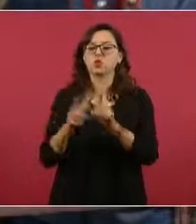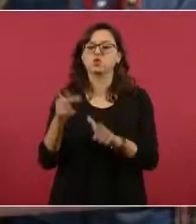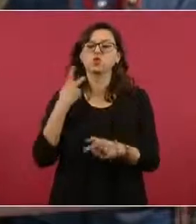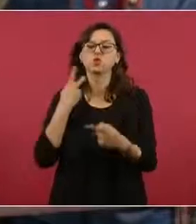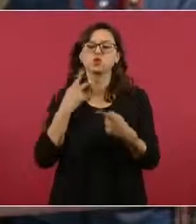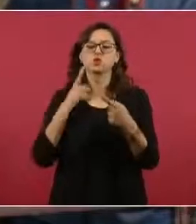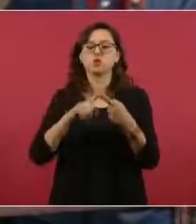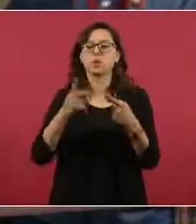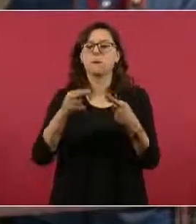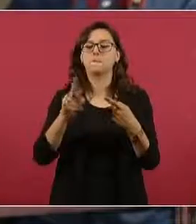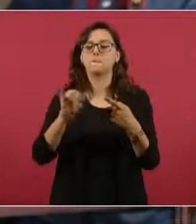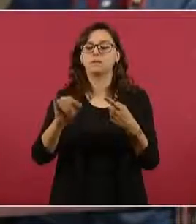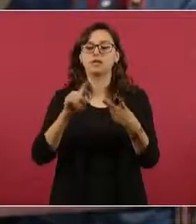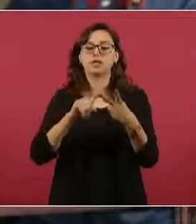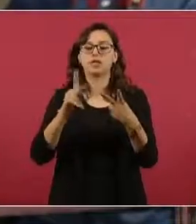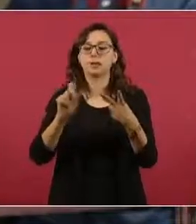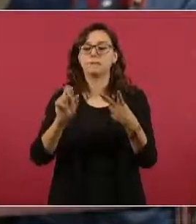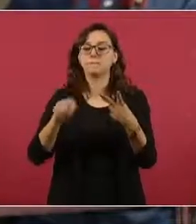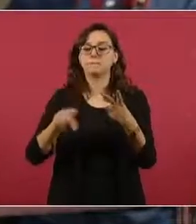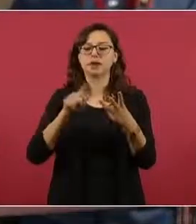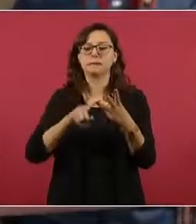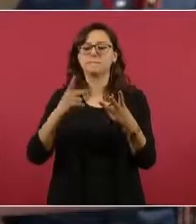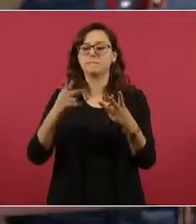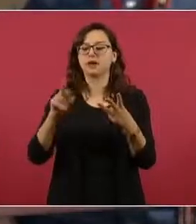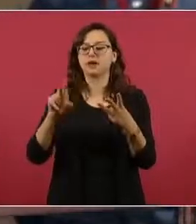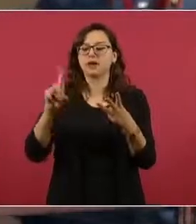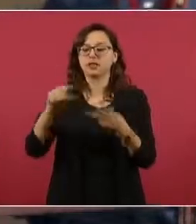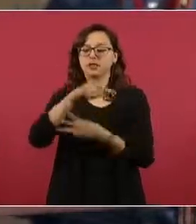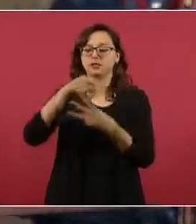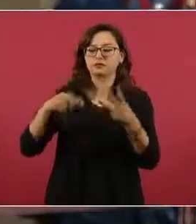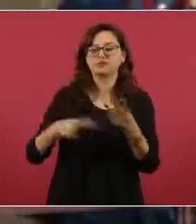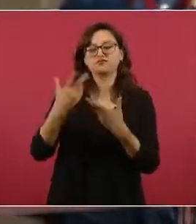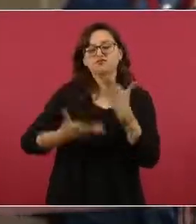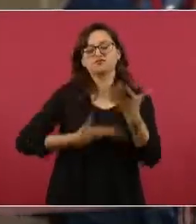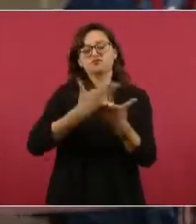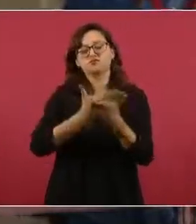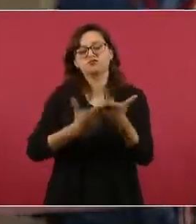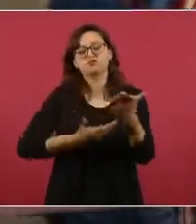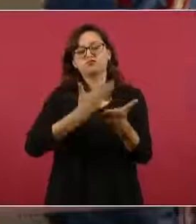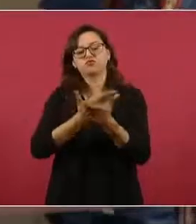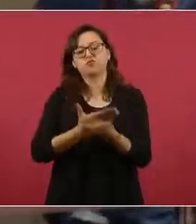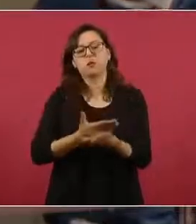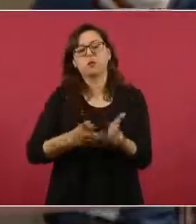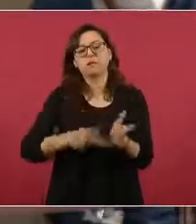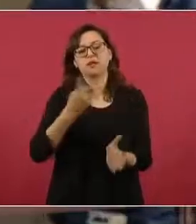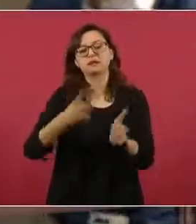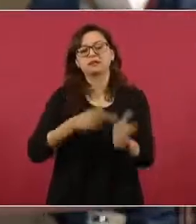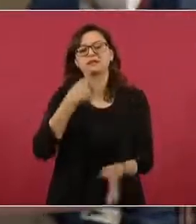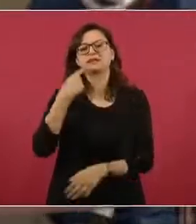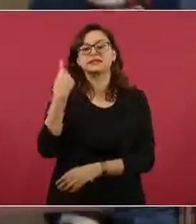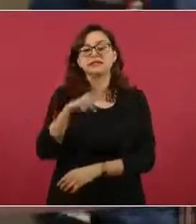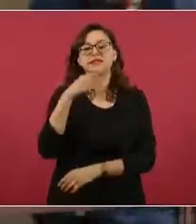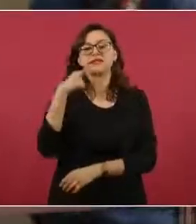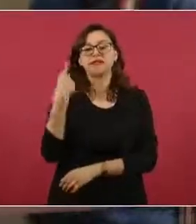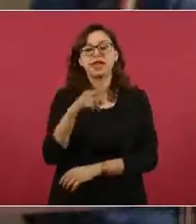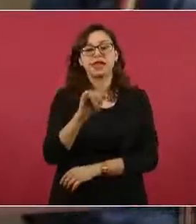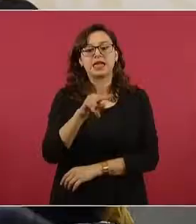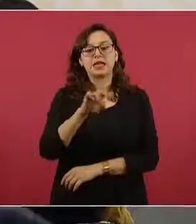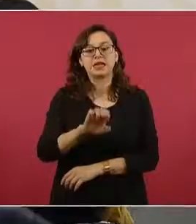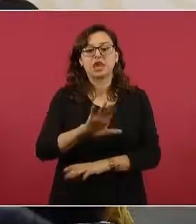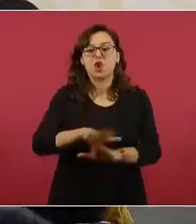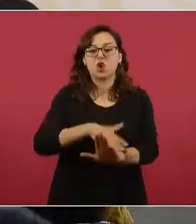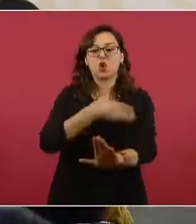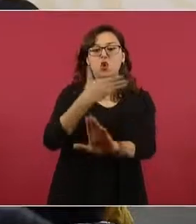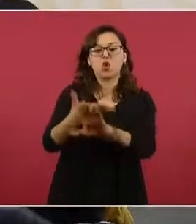PRI, PAN y PRD dieron a conocer que presentaron una serie de quejas ante el Instituto Nacional Electoral en contra del canciller